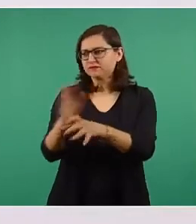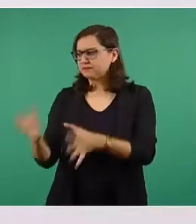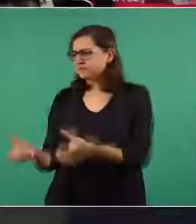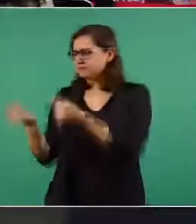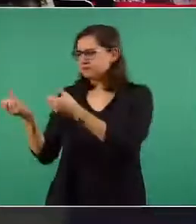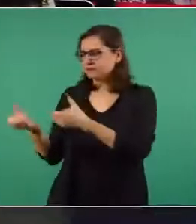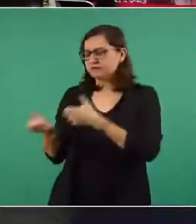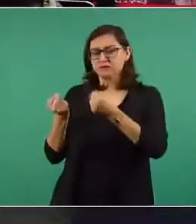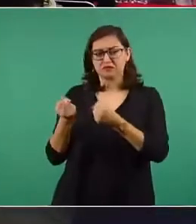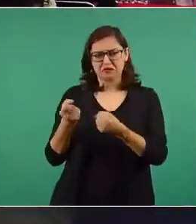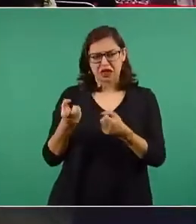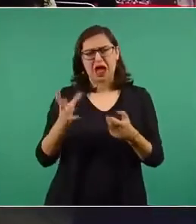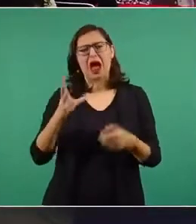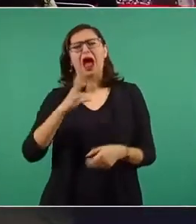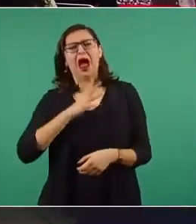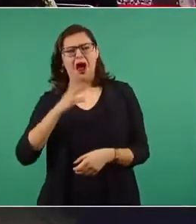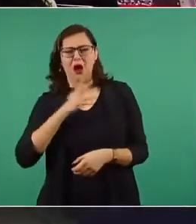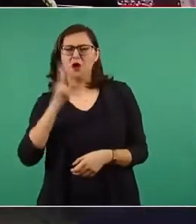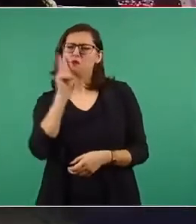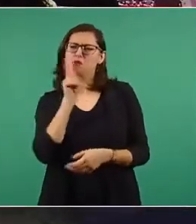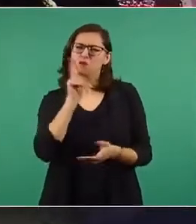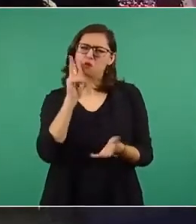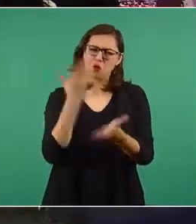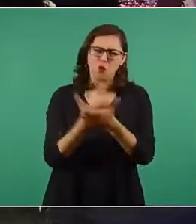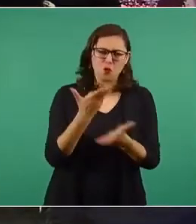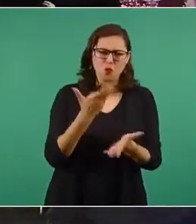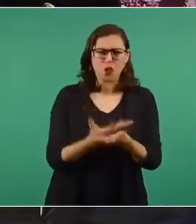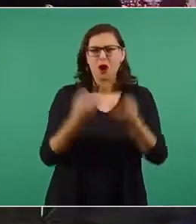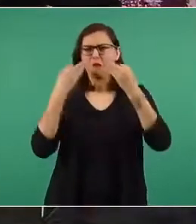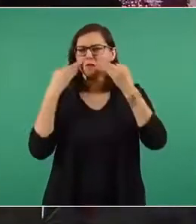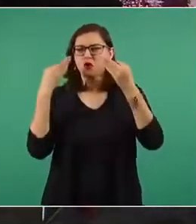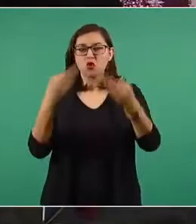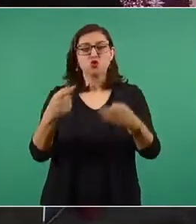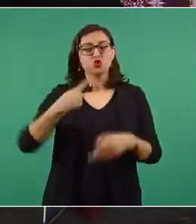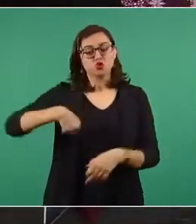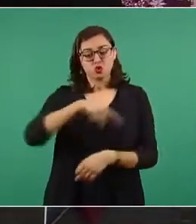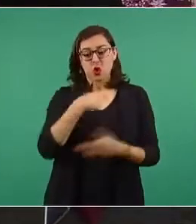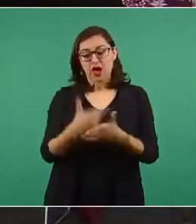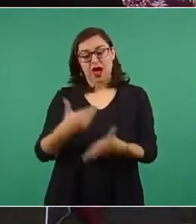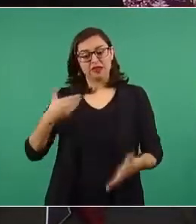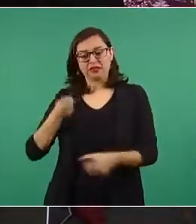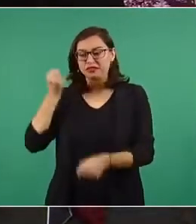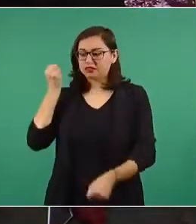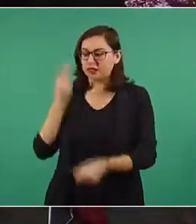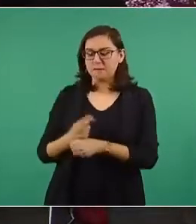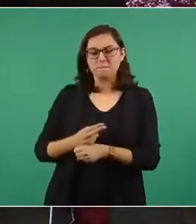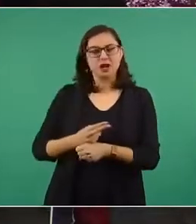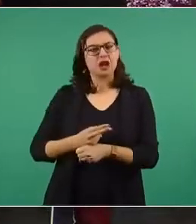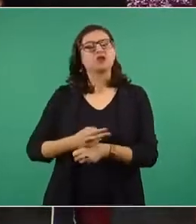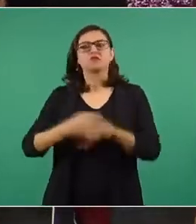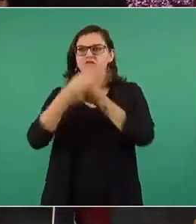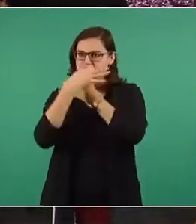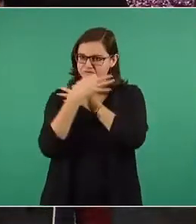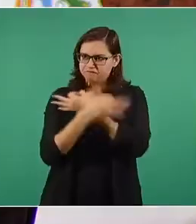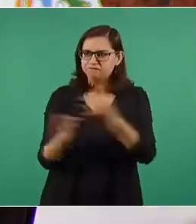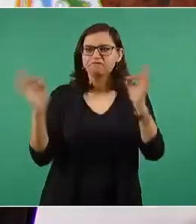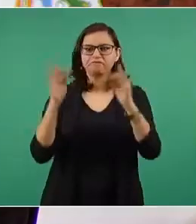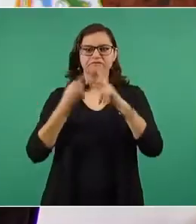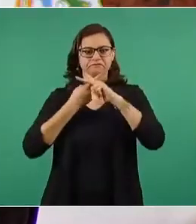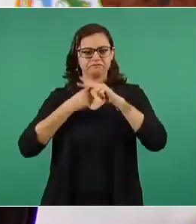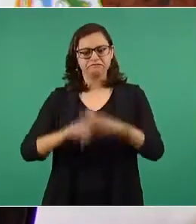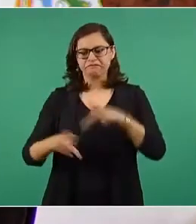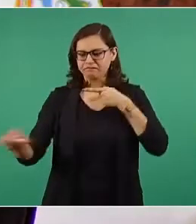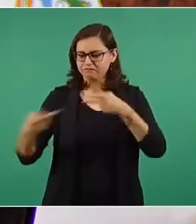que levantamos con oportunidad el sistema de salud pública que estaba en